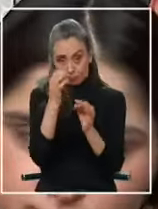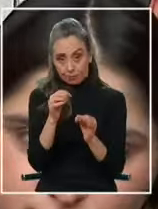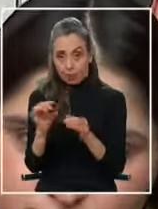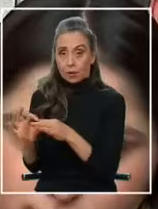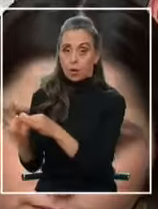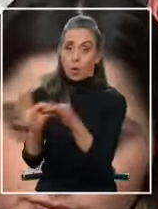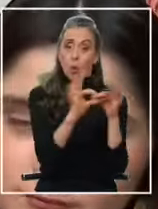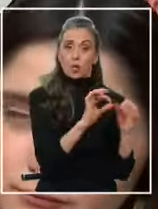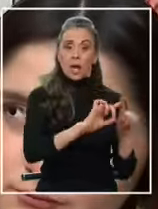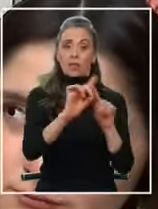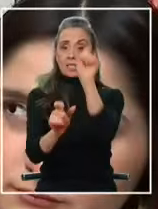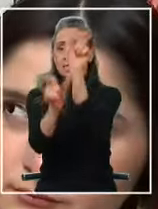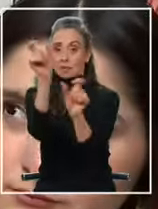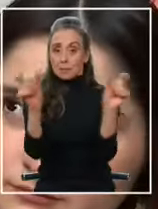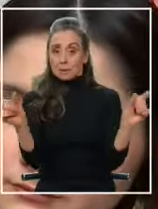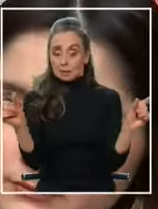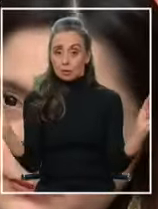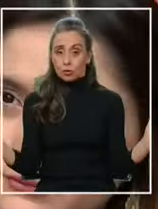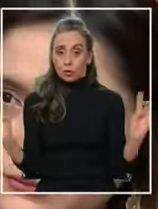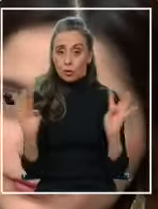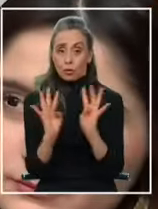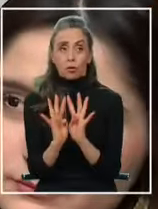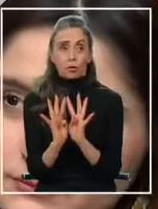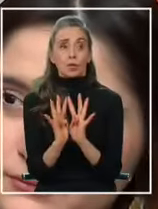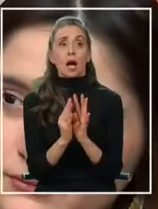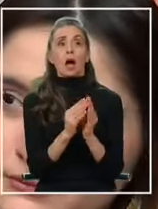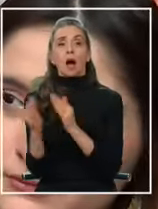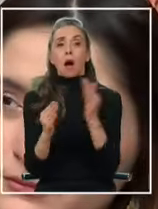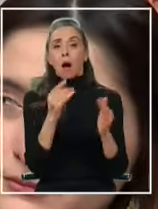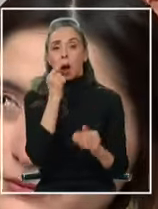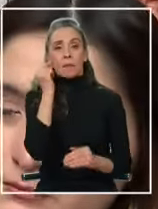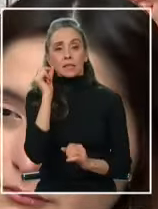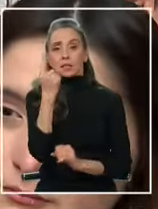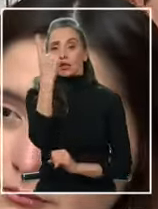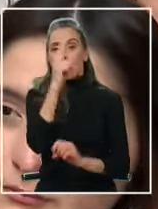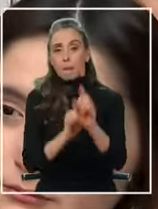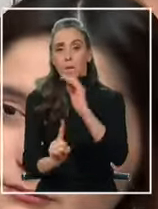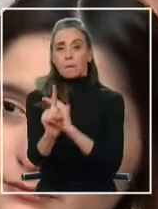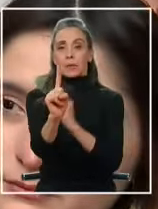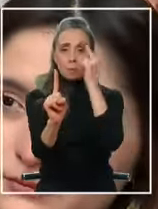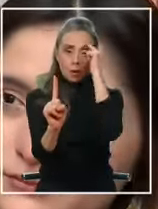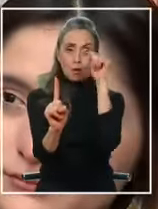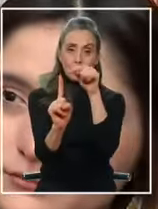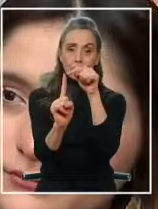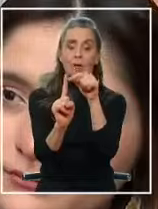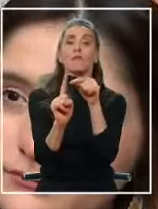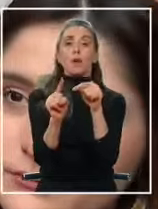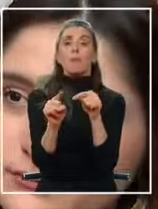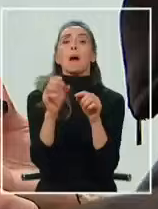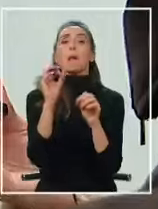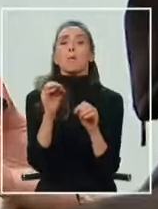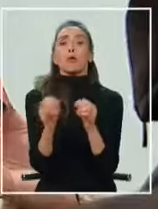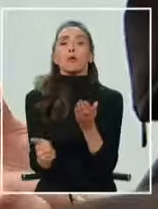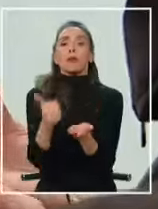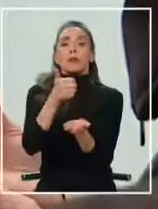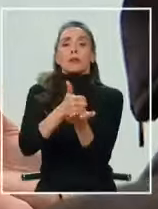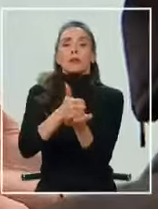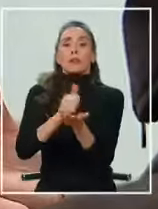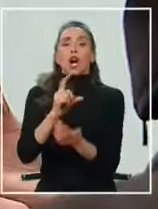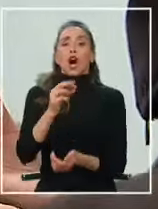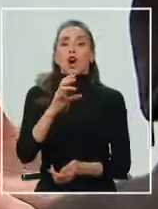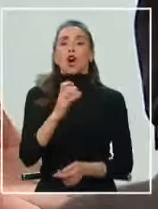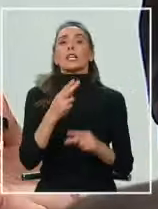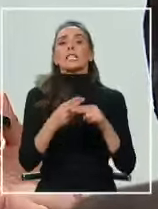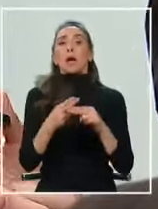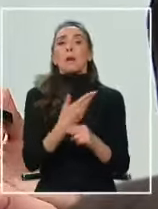unidad diversa, pero que pone finalmente a las vecinas y los vecinos por delante es la manera finalmente como podemos liderar distintos gobiernos locales. No hemos ganado nada